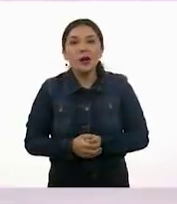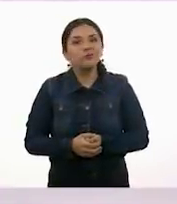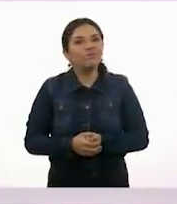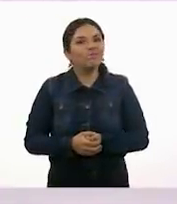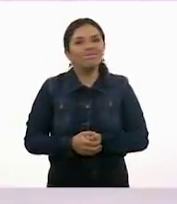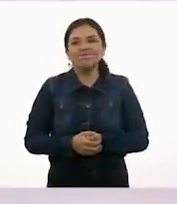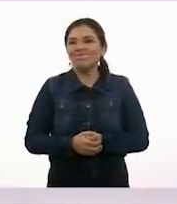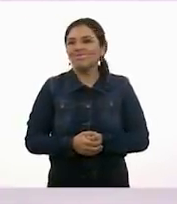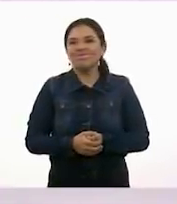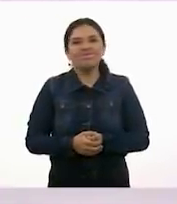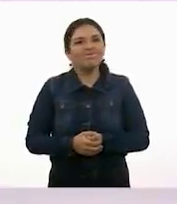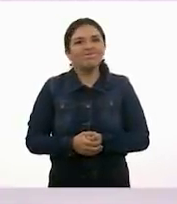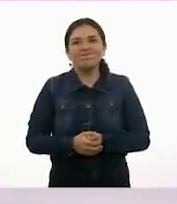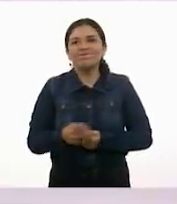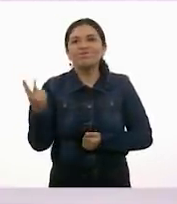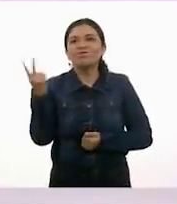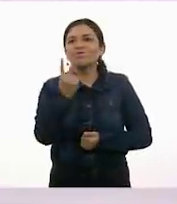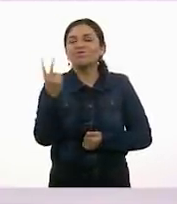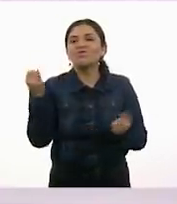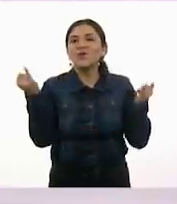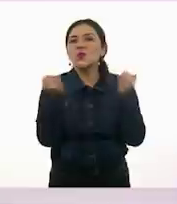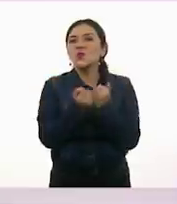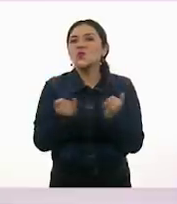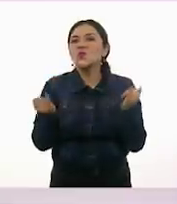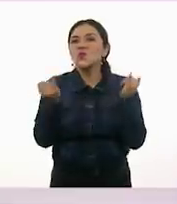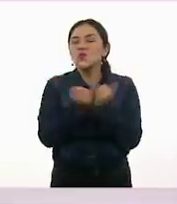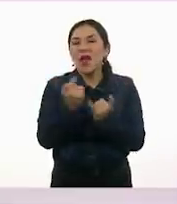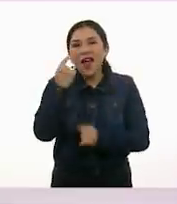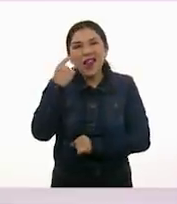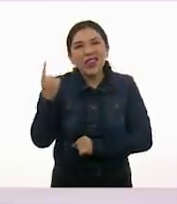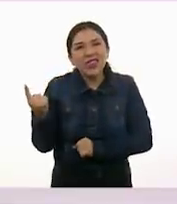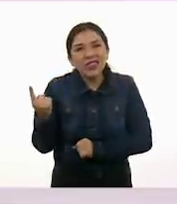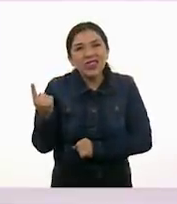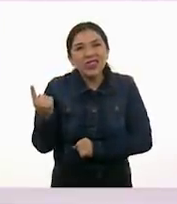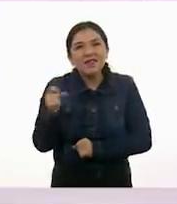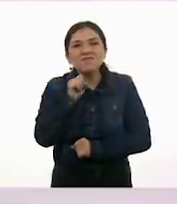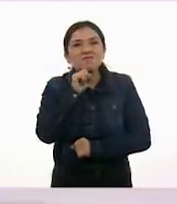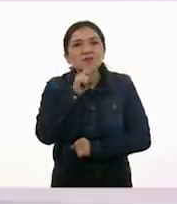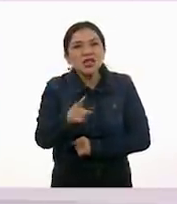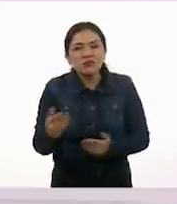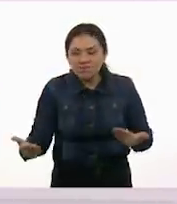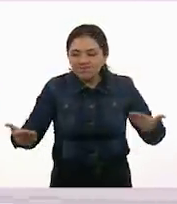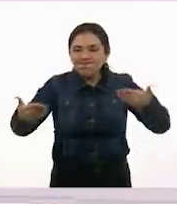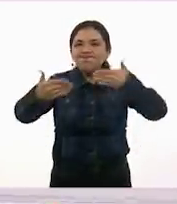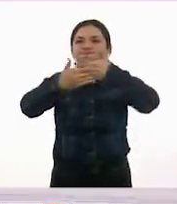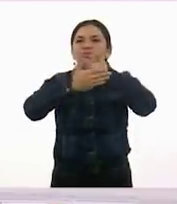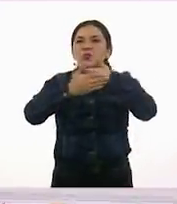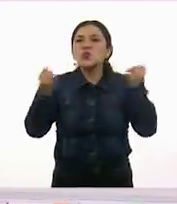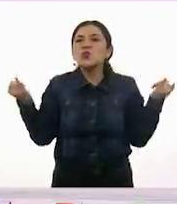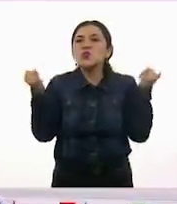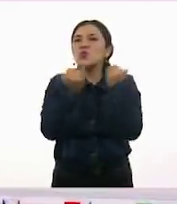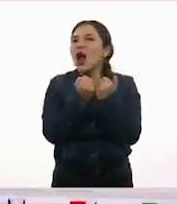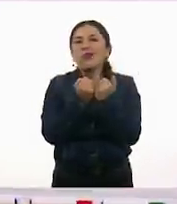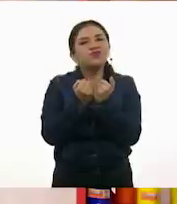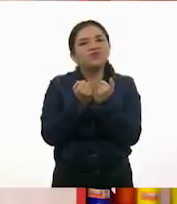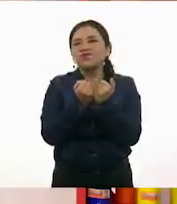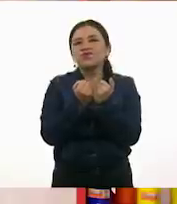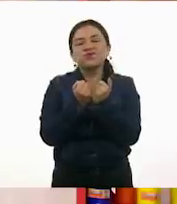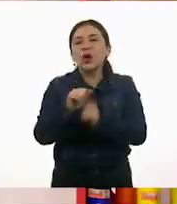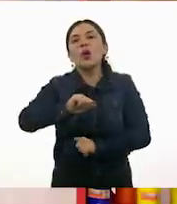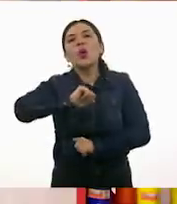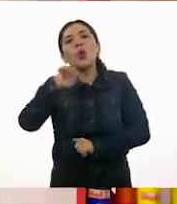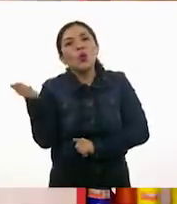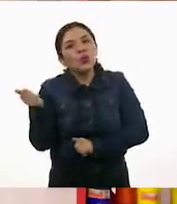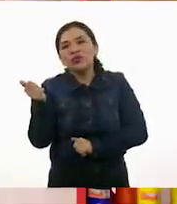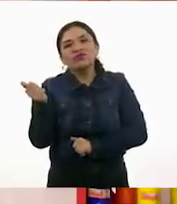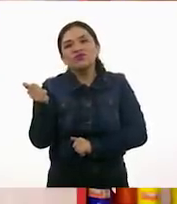Mmm... Entonces, creo que... son... Son del mismo tamaño. Creo que son los triángulos más grandes. Entonces,